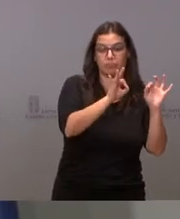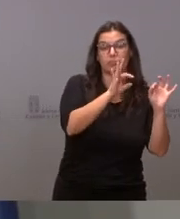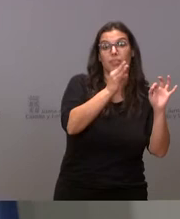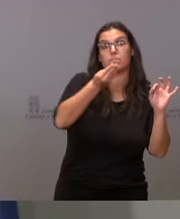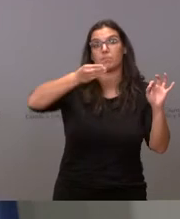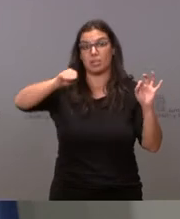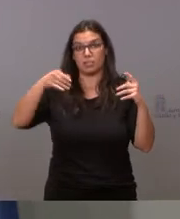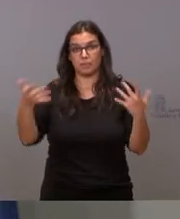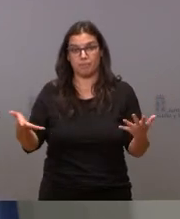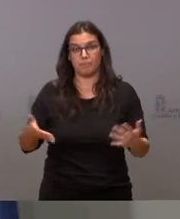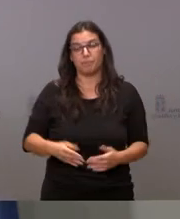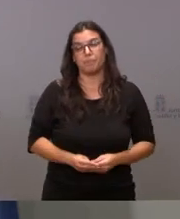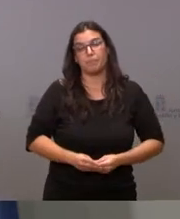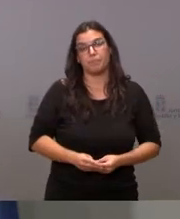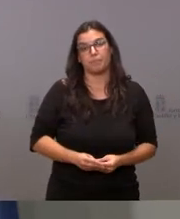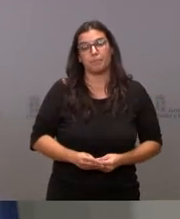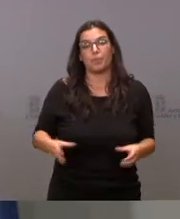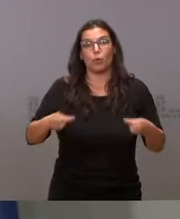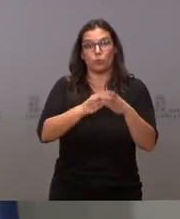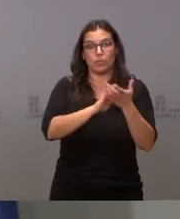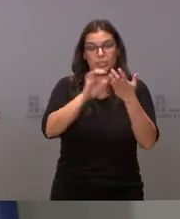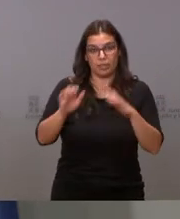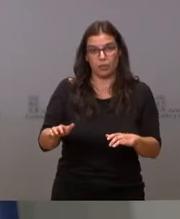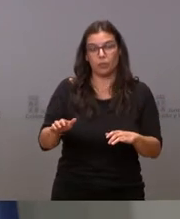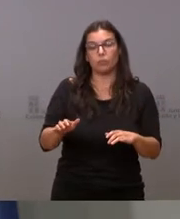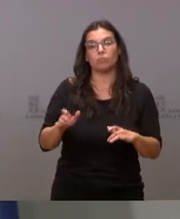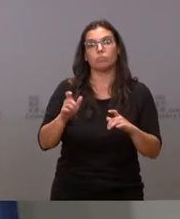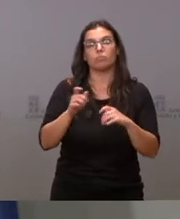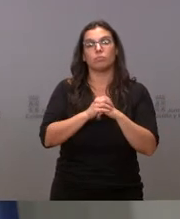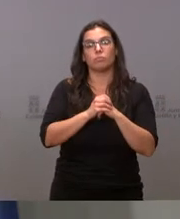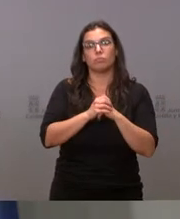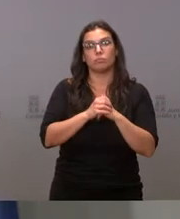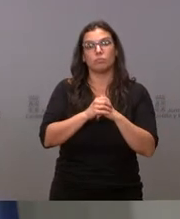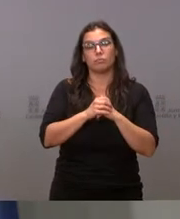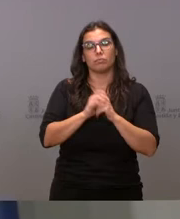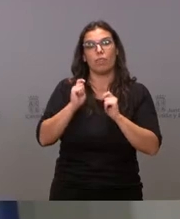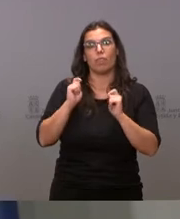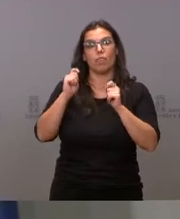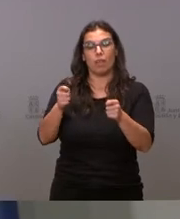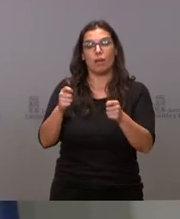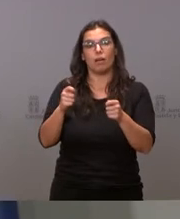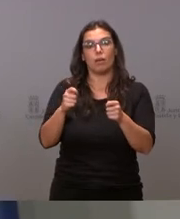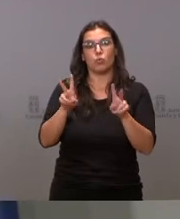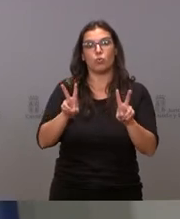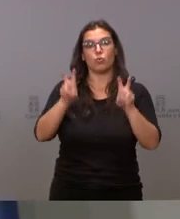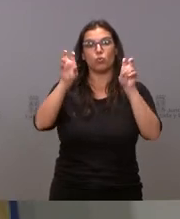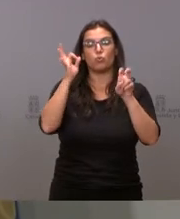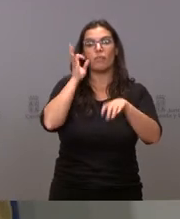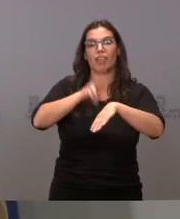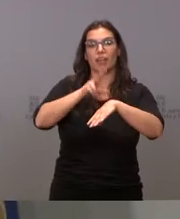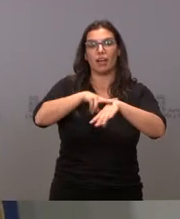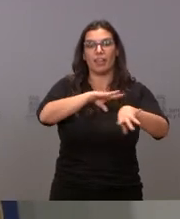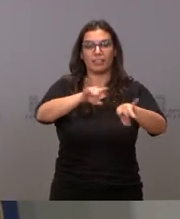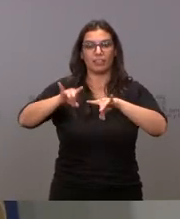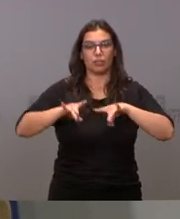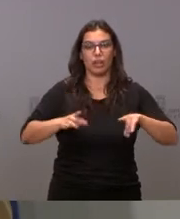la Junta de Castilla y León designa como nueva delegada territorial de